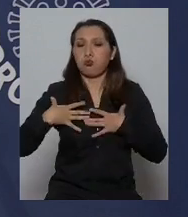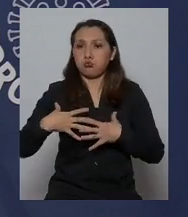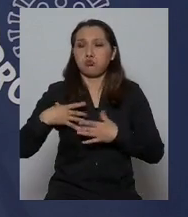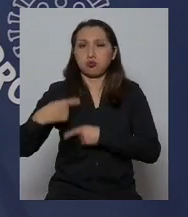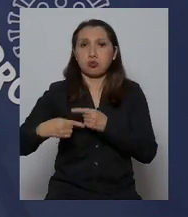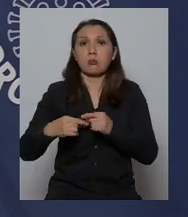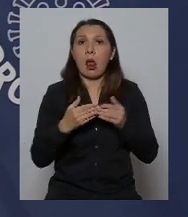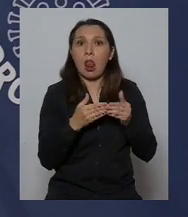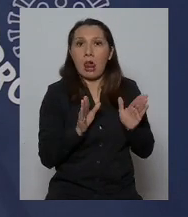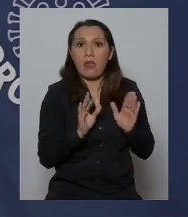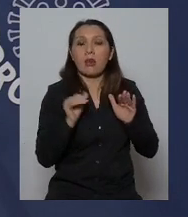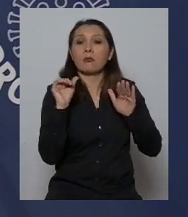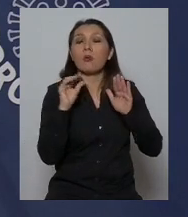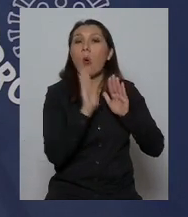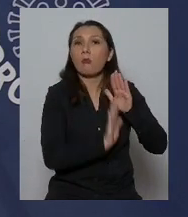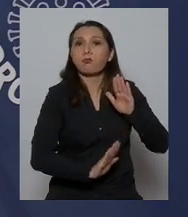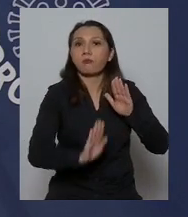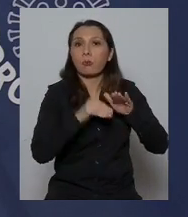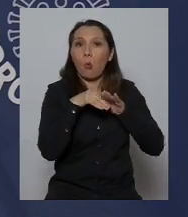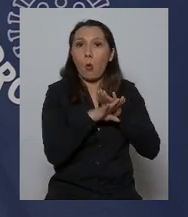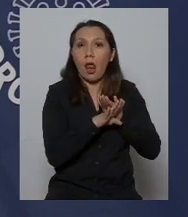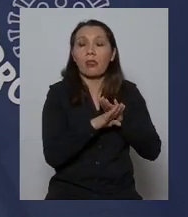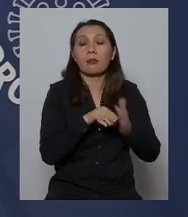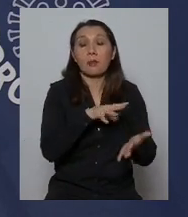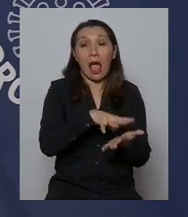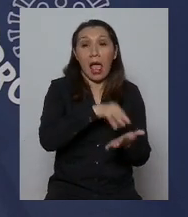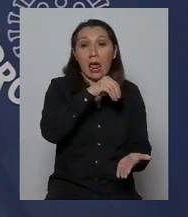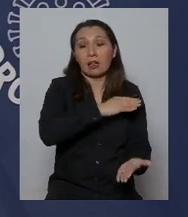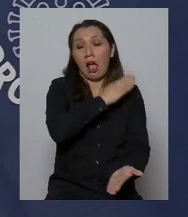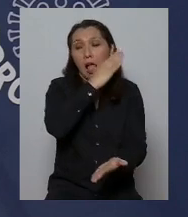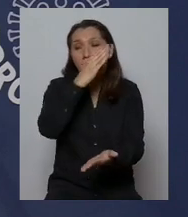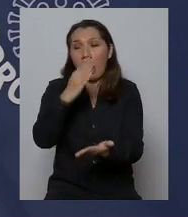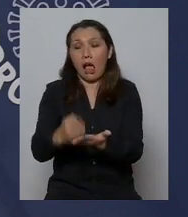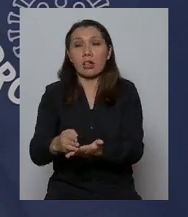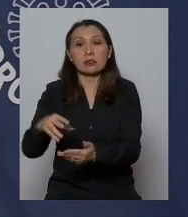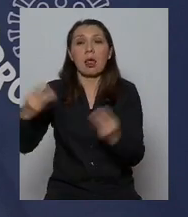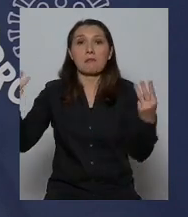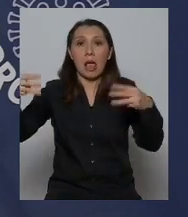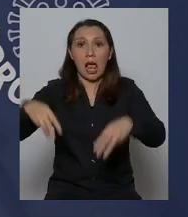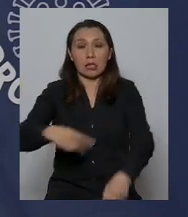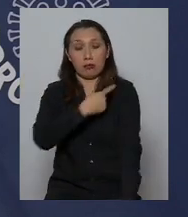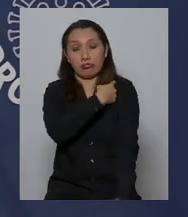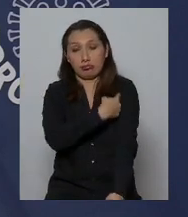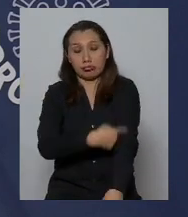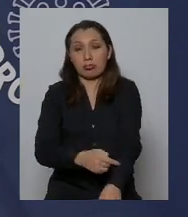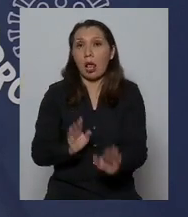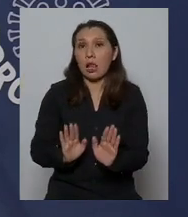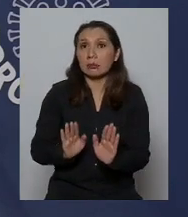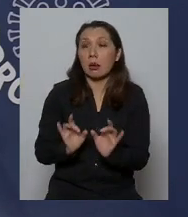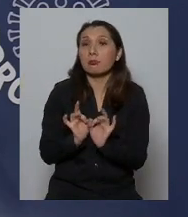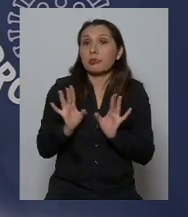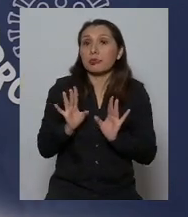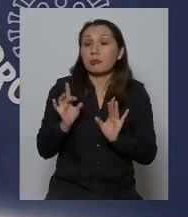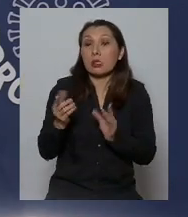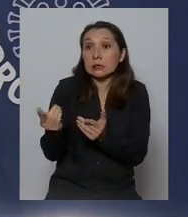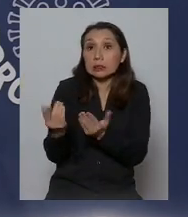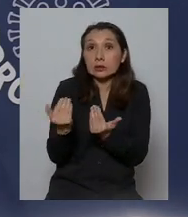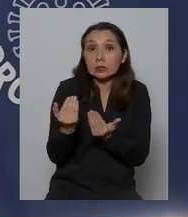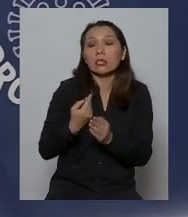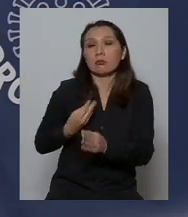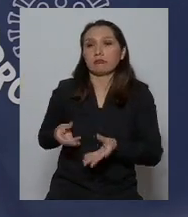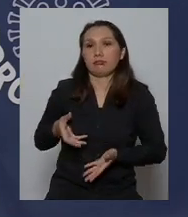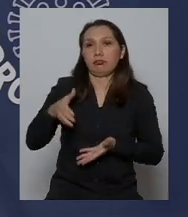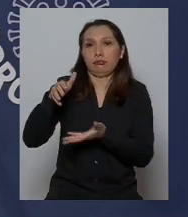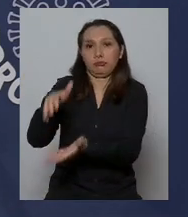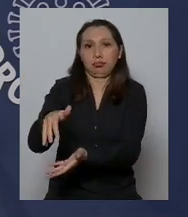disponibles desde Arica a Magallanes para poder dar atención en caso de ser